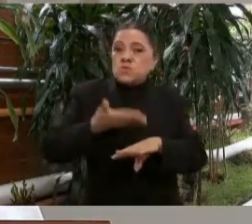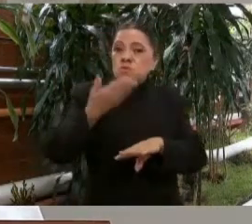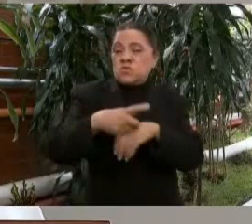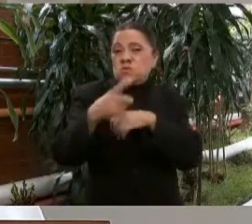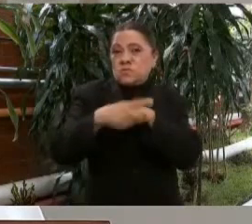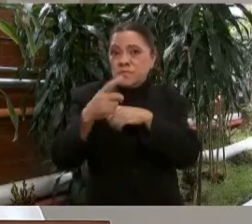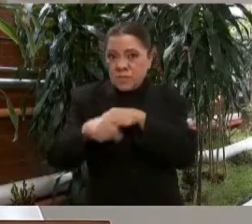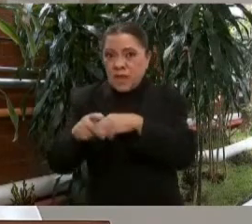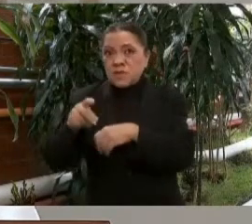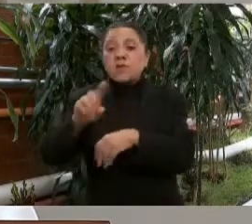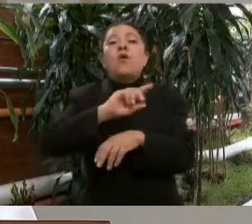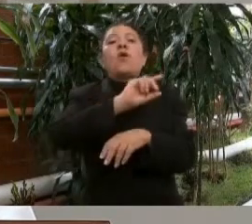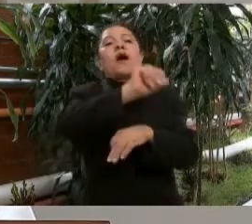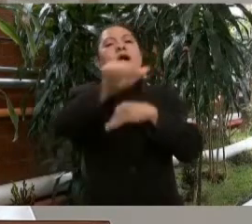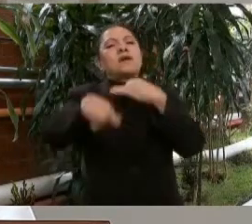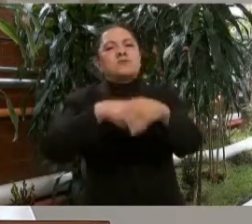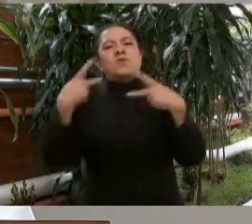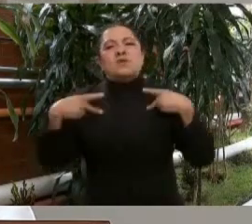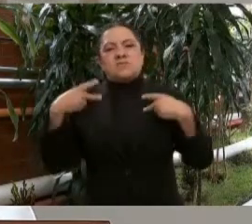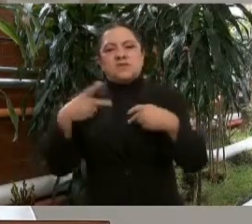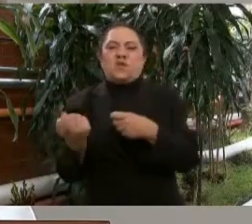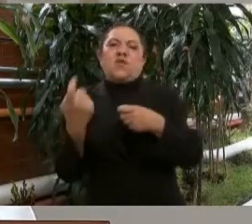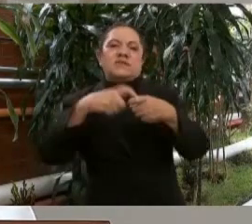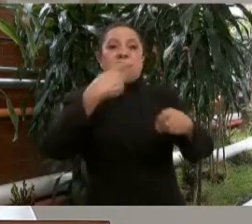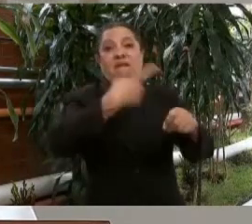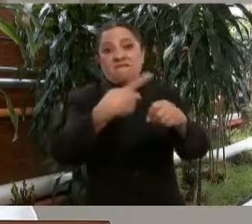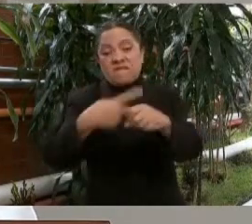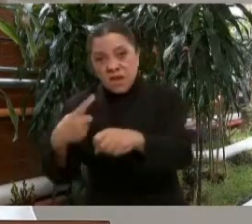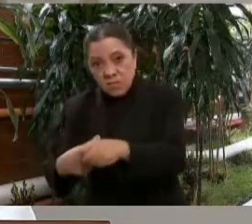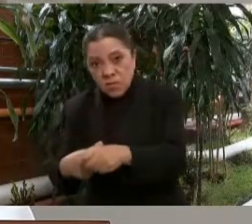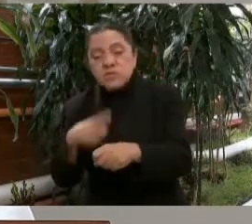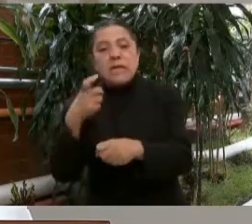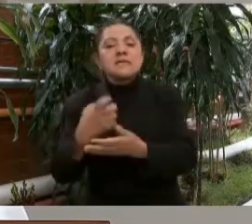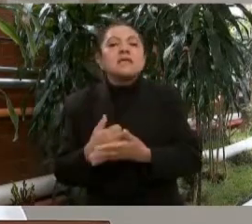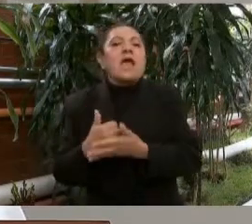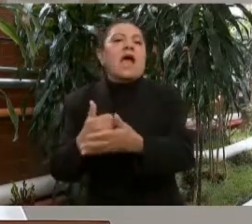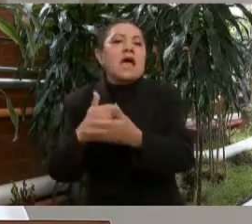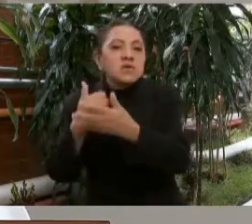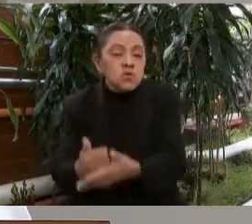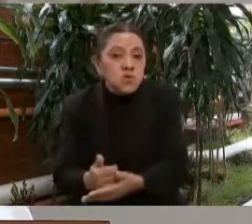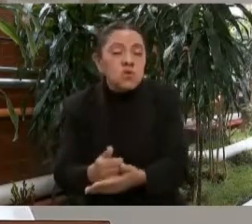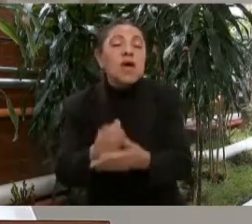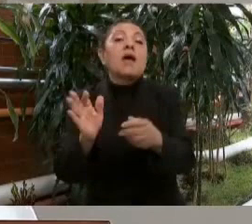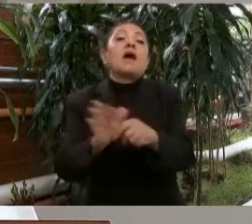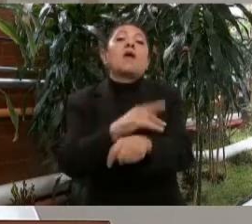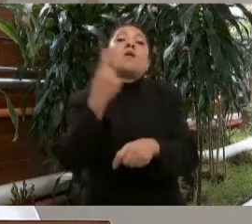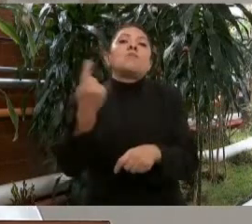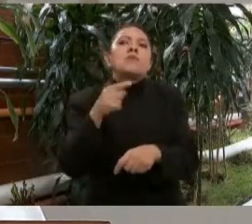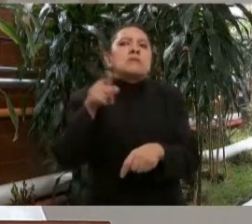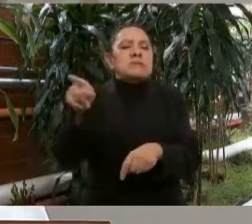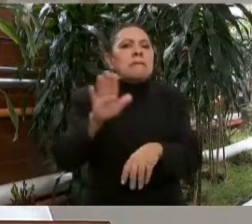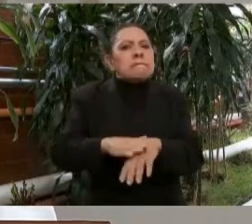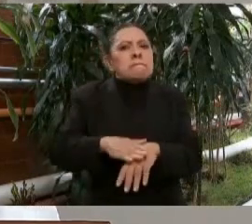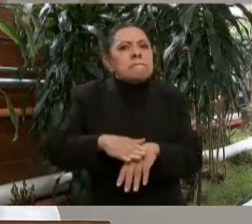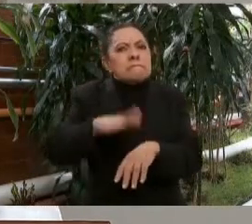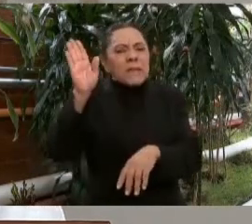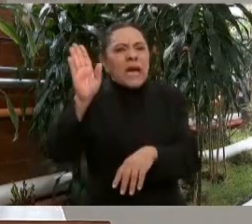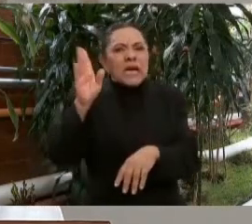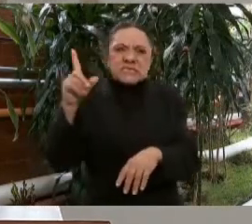contribuyen también a la saturación de las unidades médicas y agudizan el déficit en el seguro de salud.